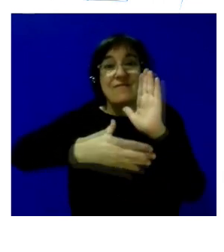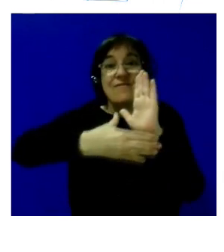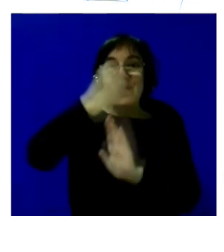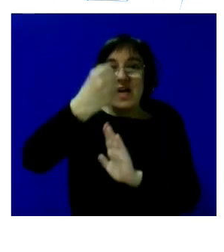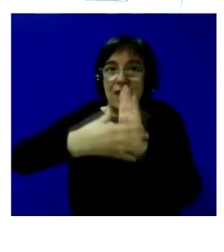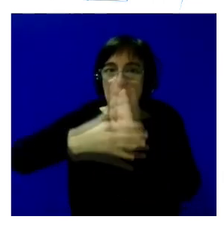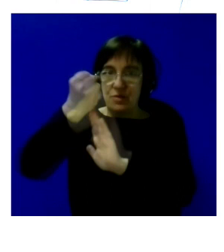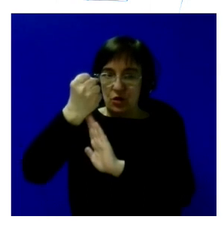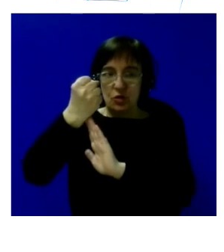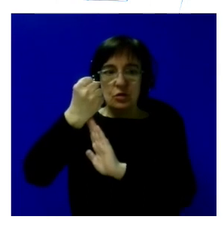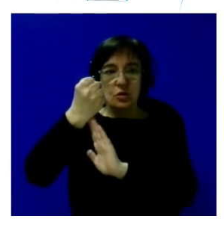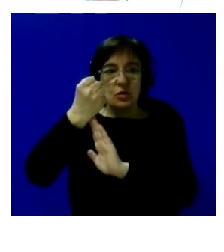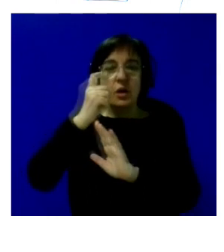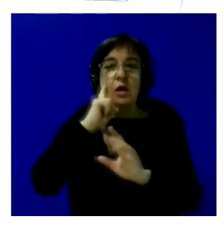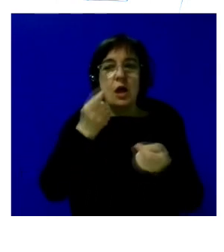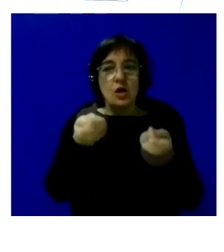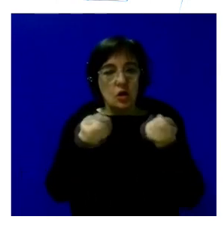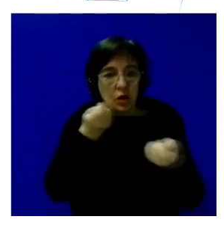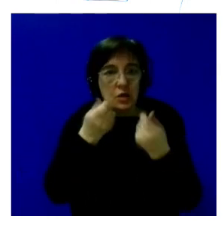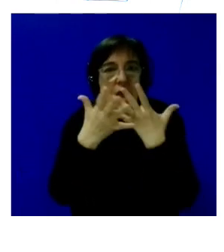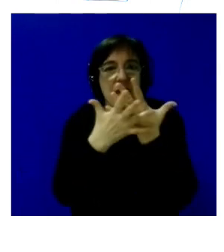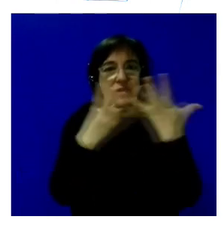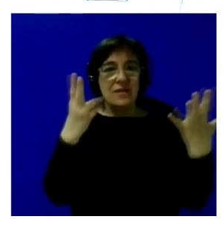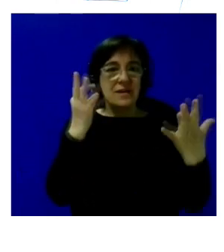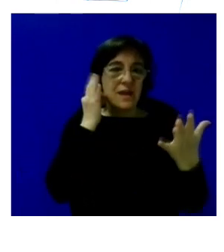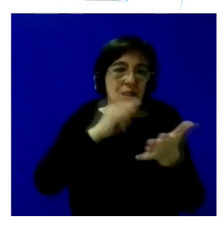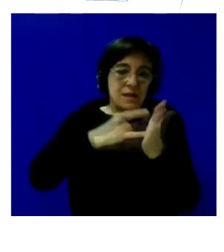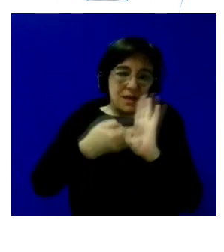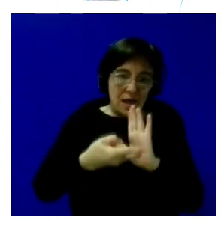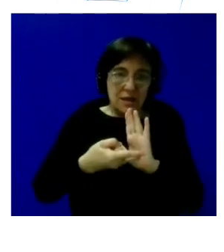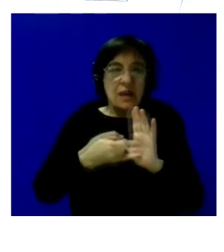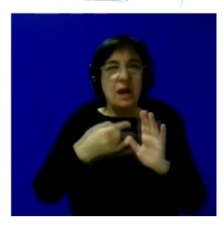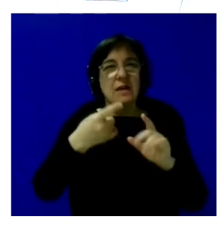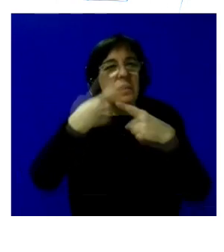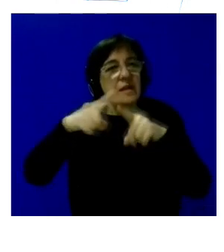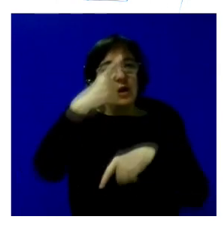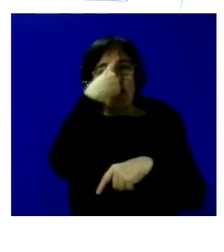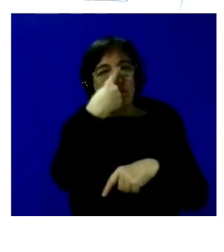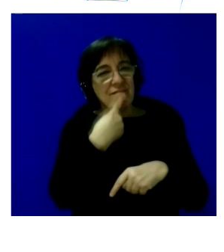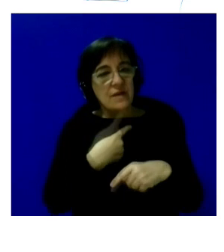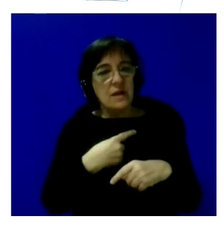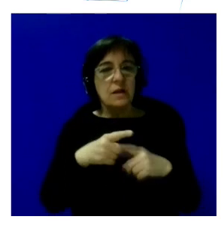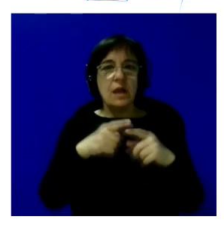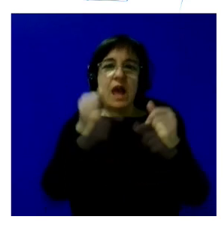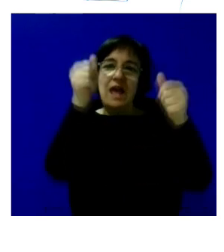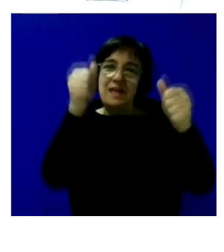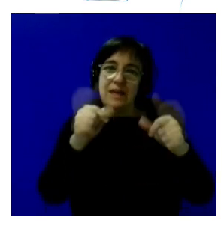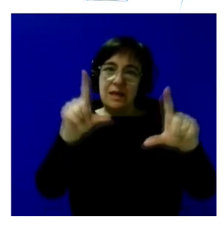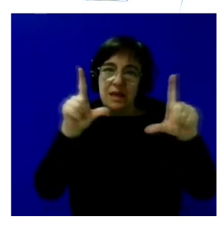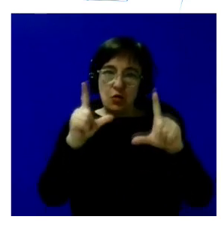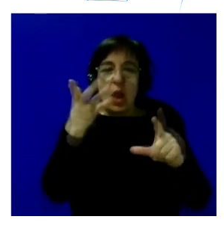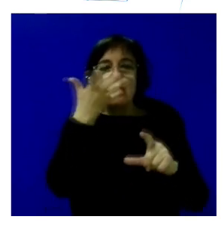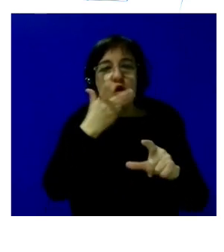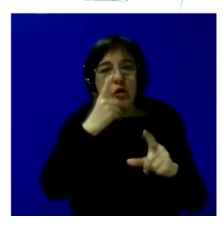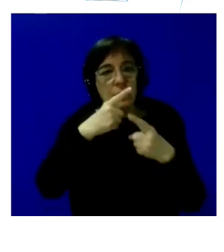pues ha habido coordinadoras 17 técnicas con distintos perfiles y titulaciones y conocimientos